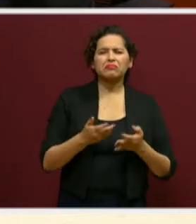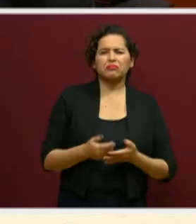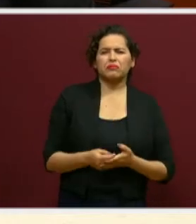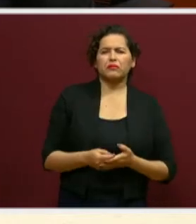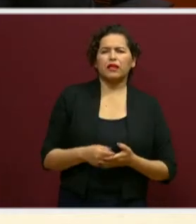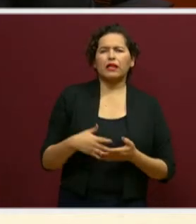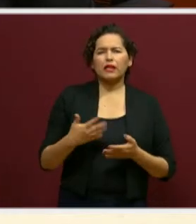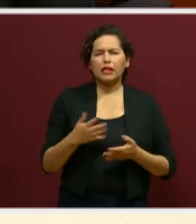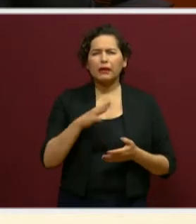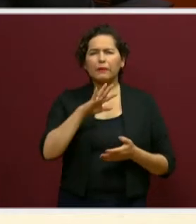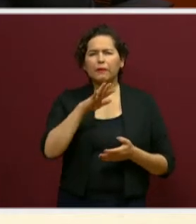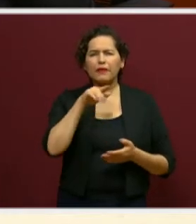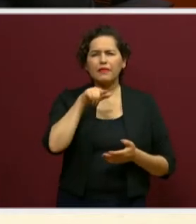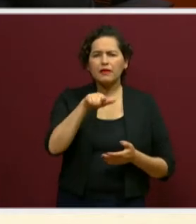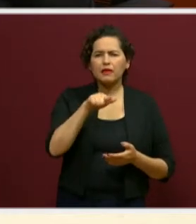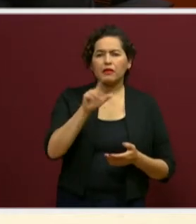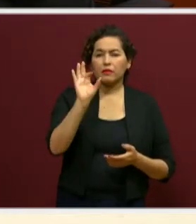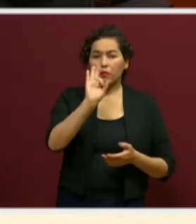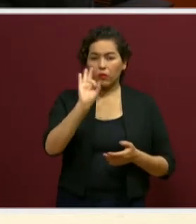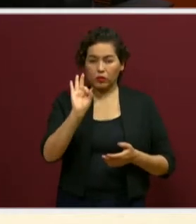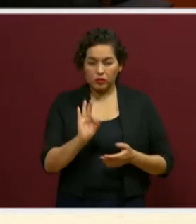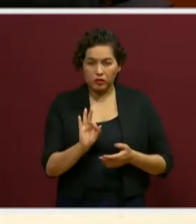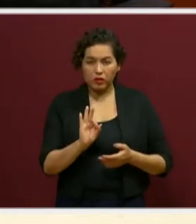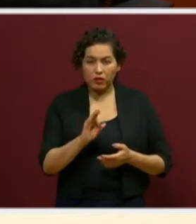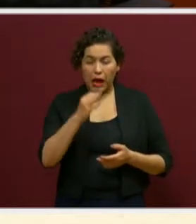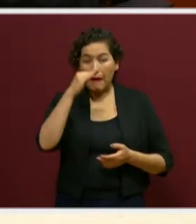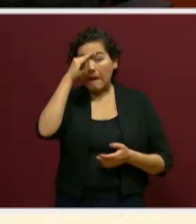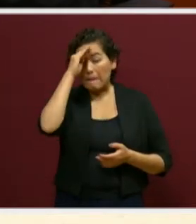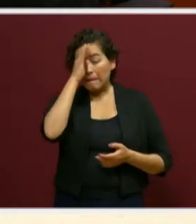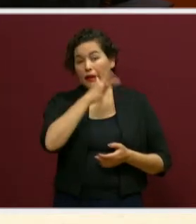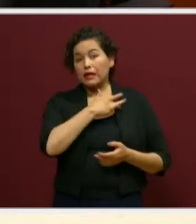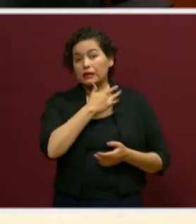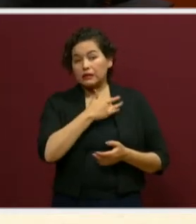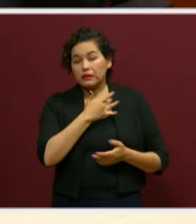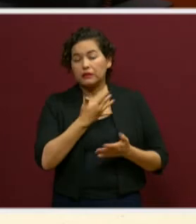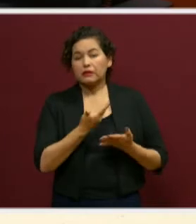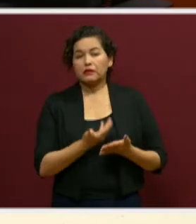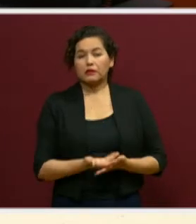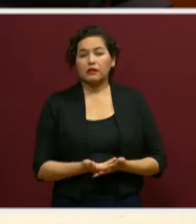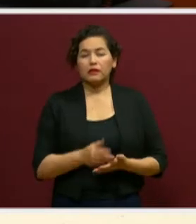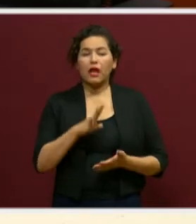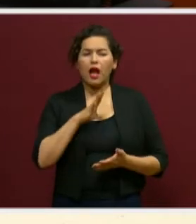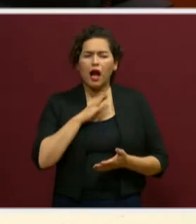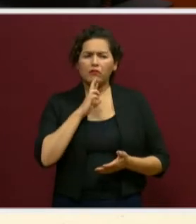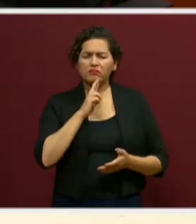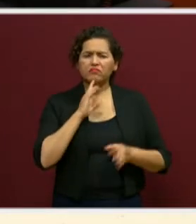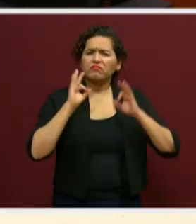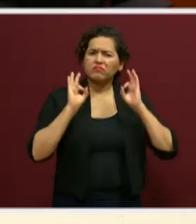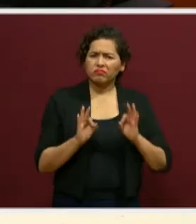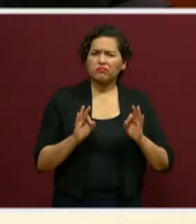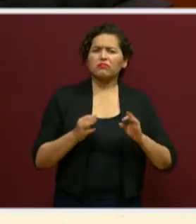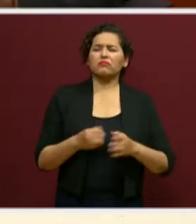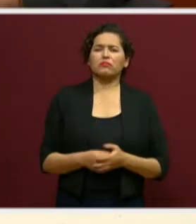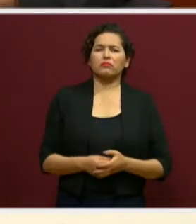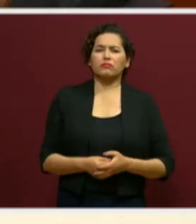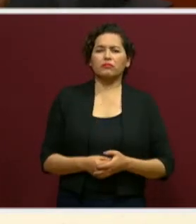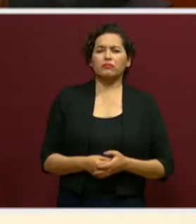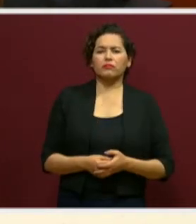Y el 17% considera que obtuvieron resultados satisfactorios. Entonces,